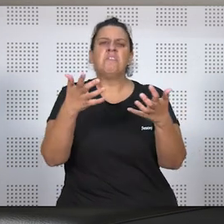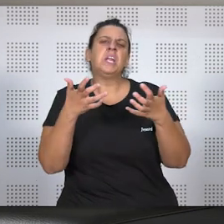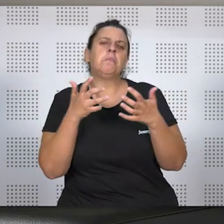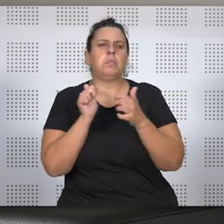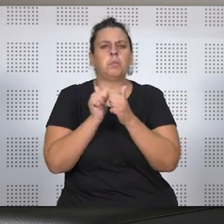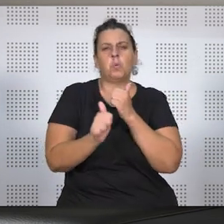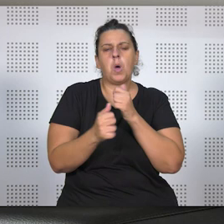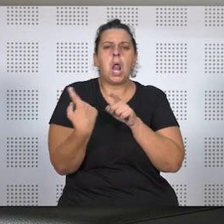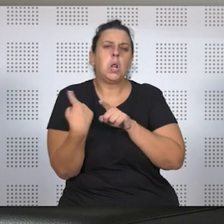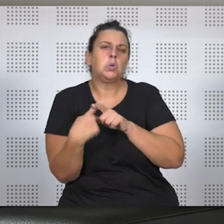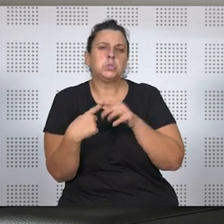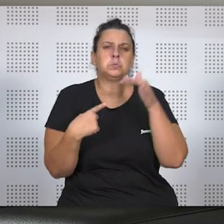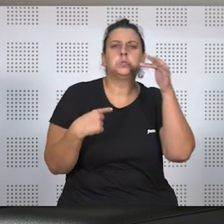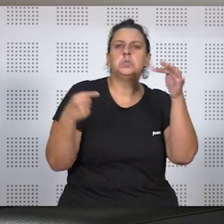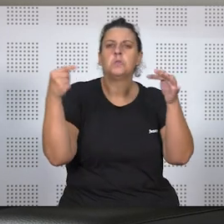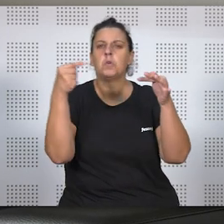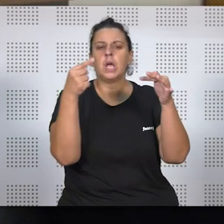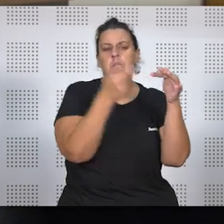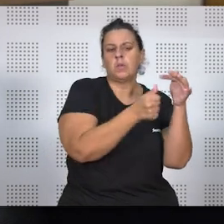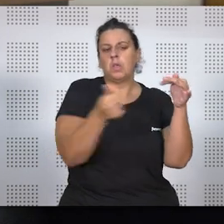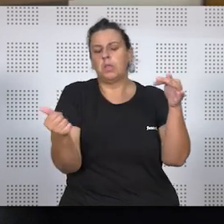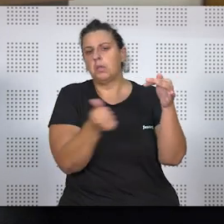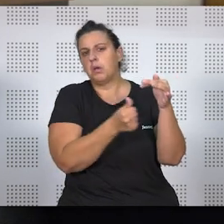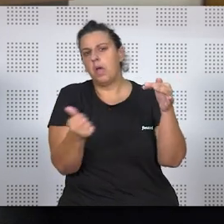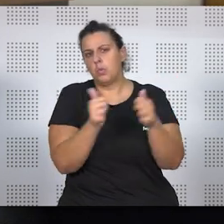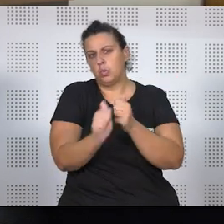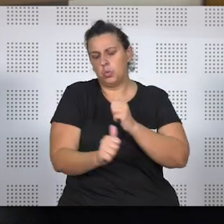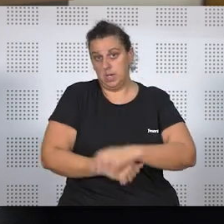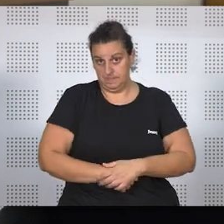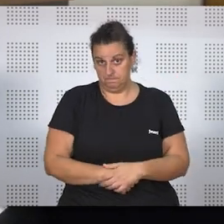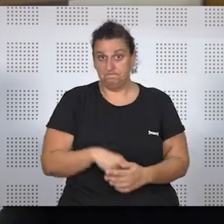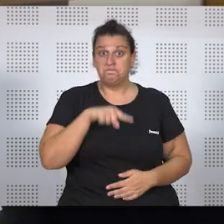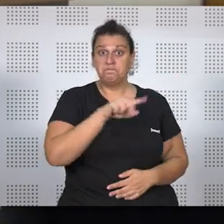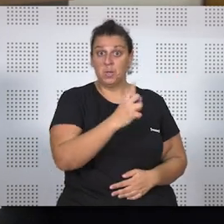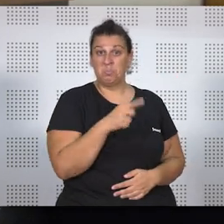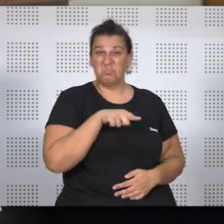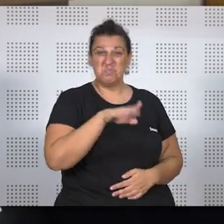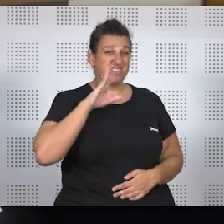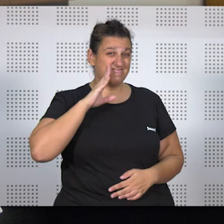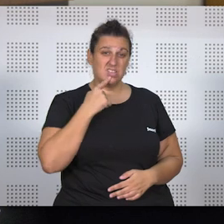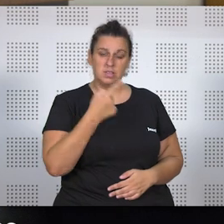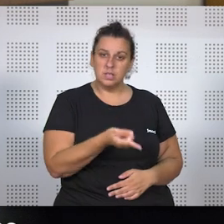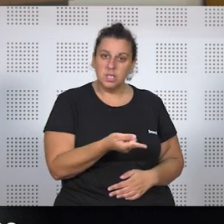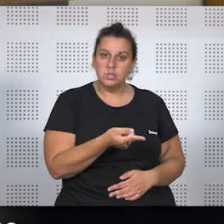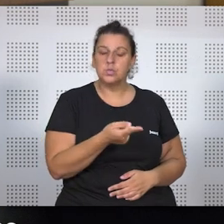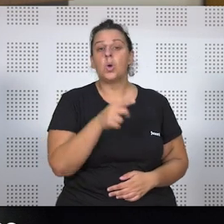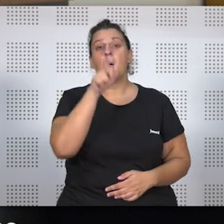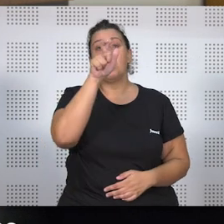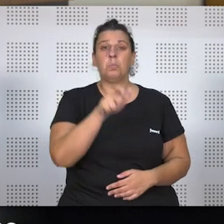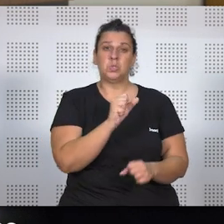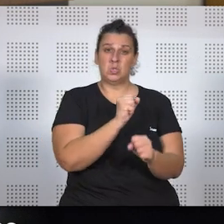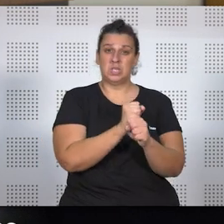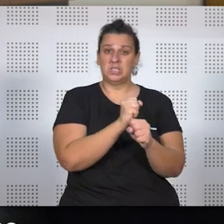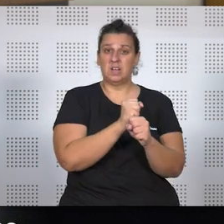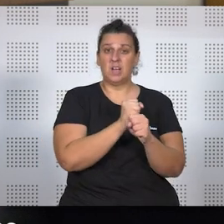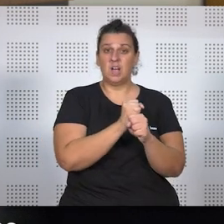pros y qué contras nos vamos a encontrar con los mismos? Pues bueno, el primero de ellos, como ya he mencionado anteriormente, la persona trabajadora